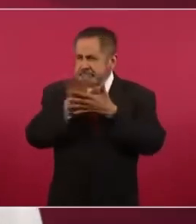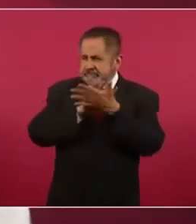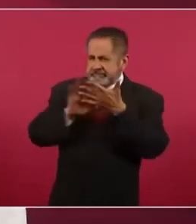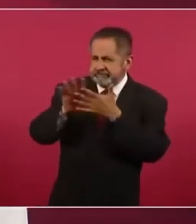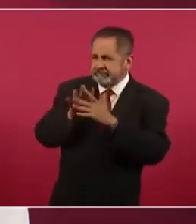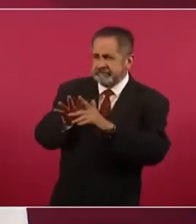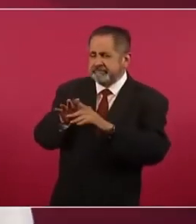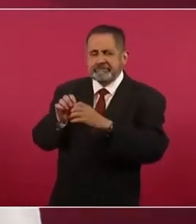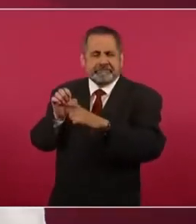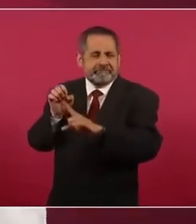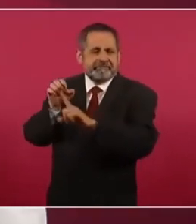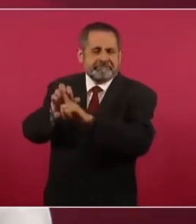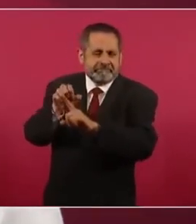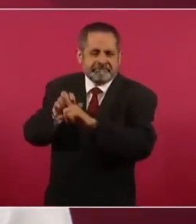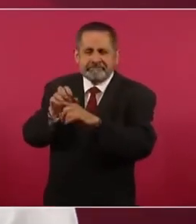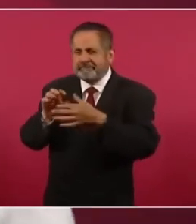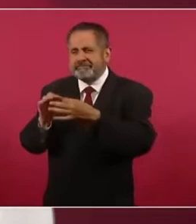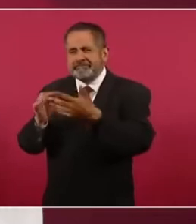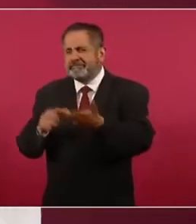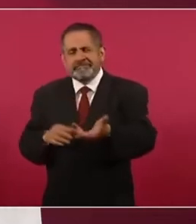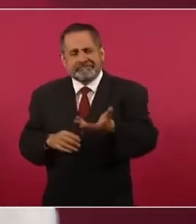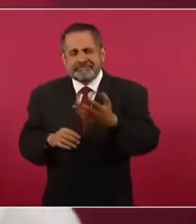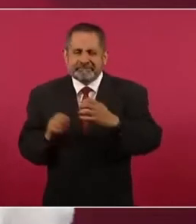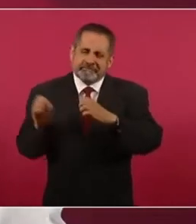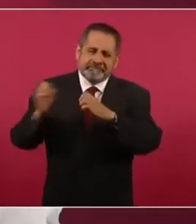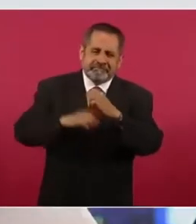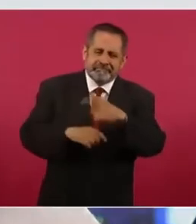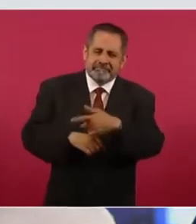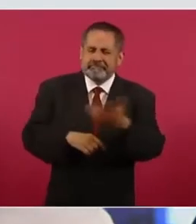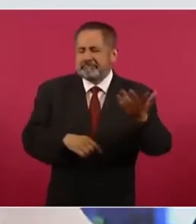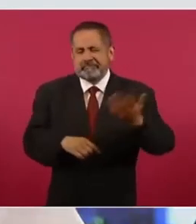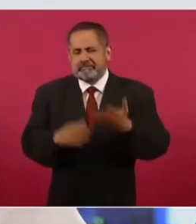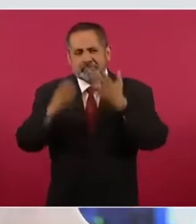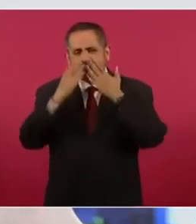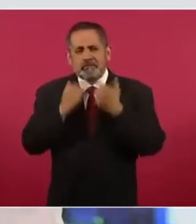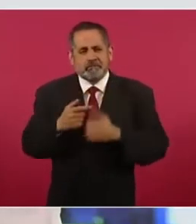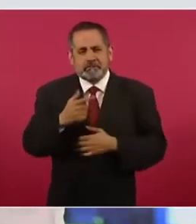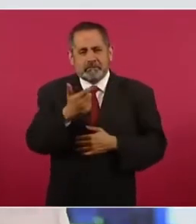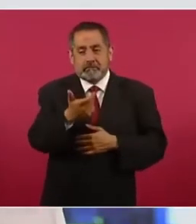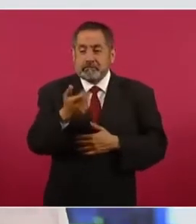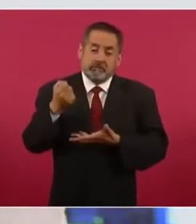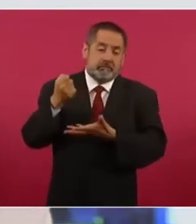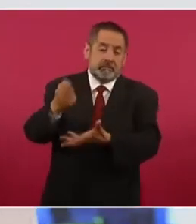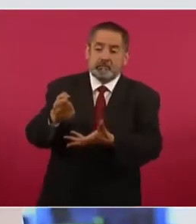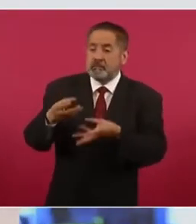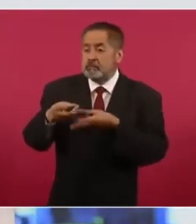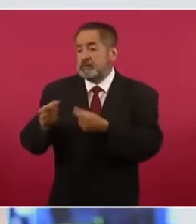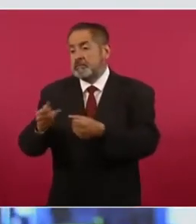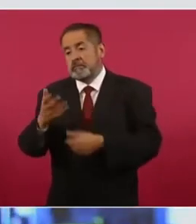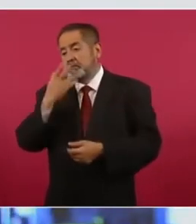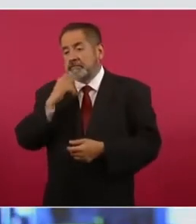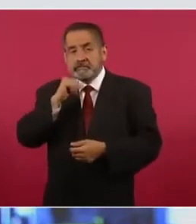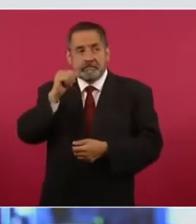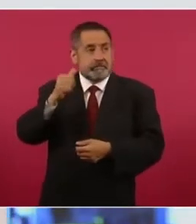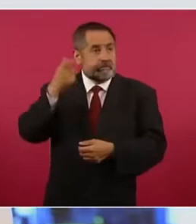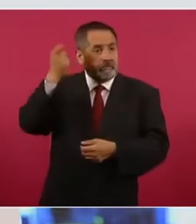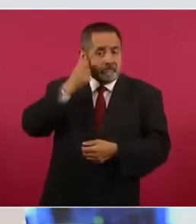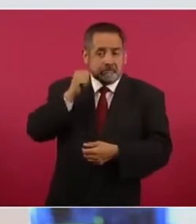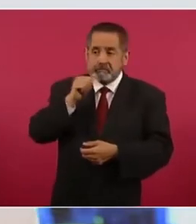divulgar mentiras, como que se acabó el dinero para los programas sociales y las pensiones.